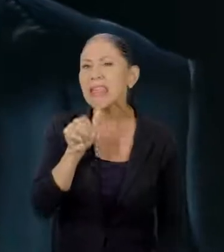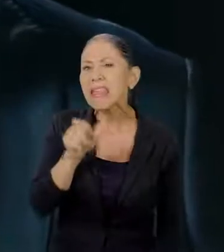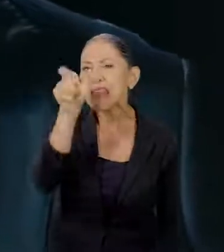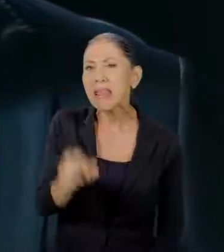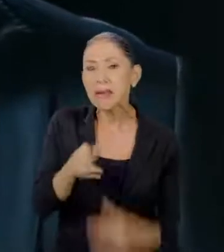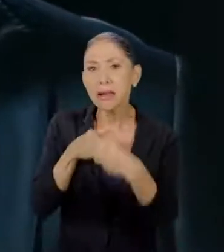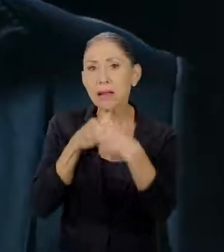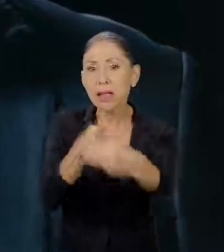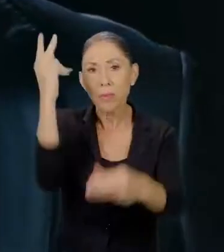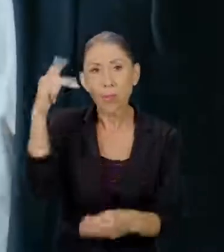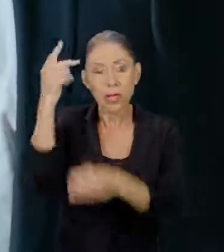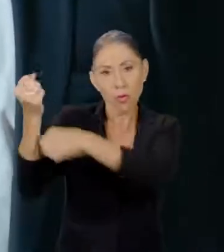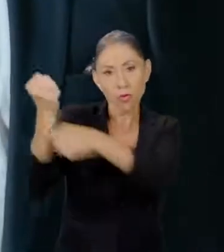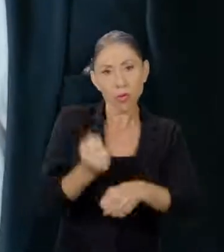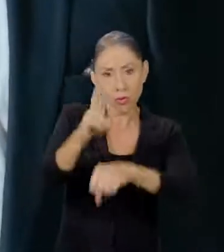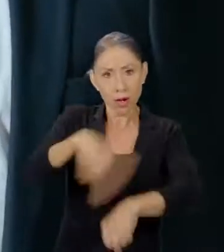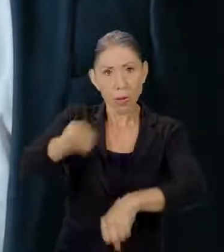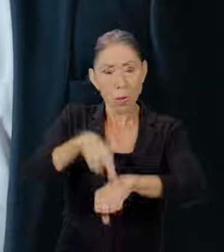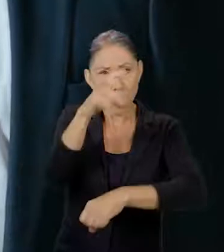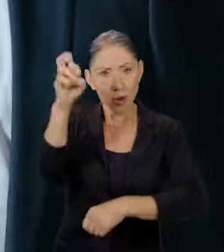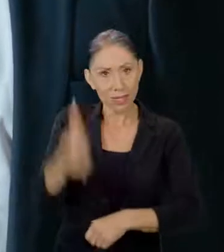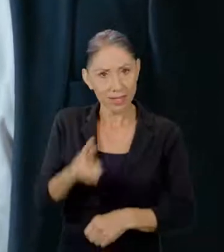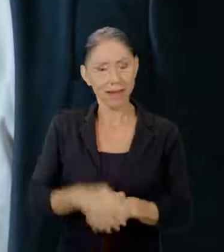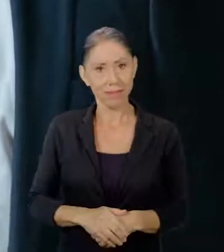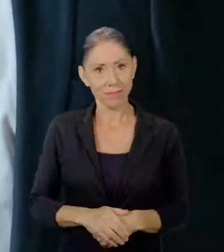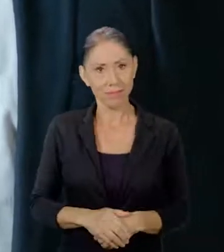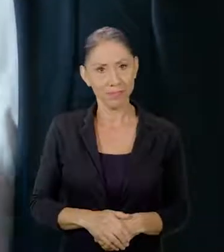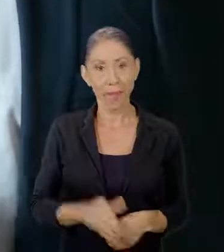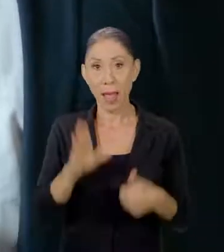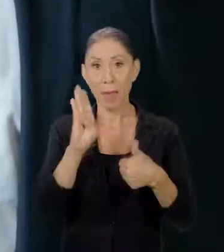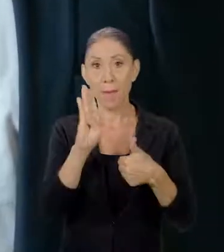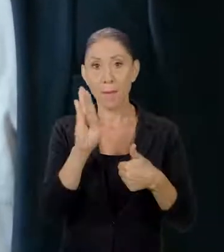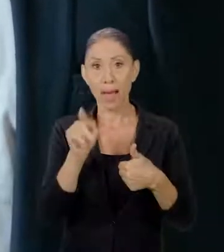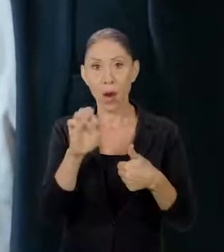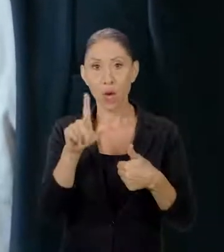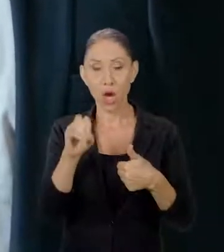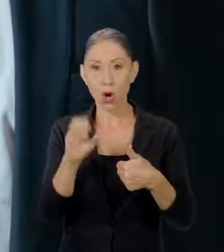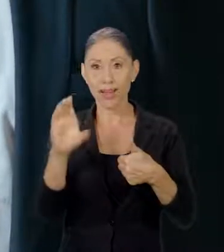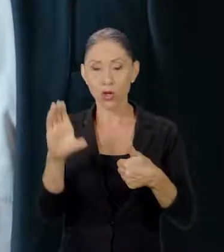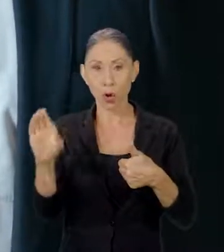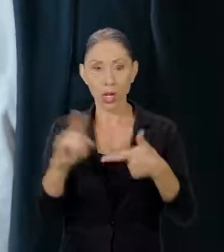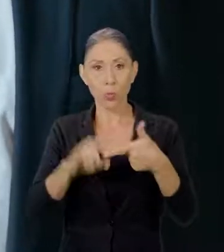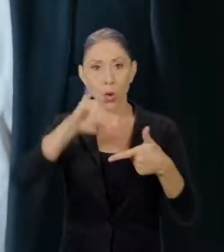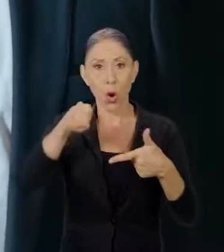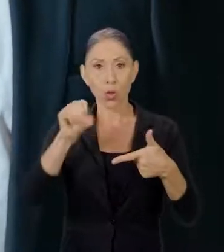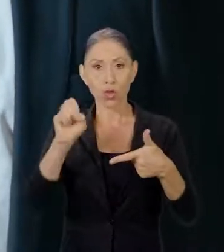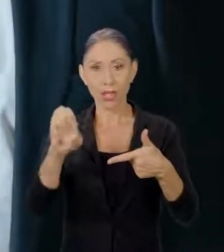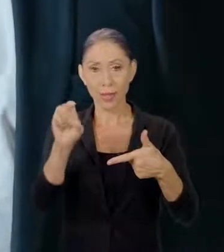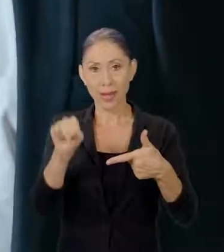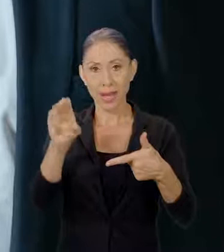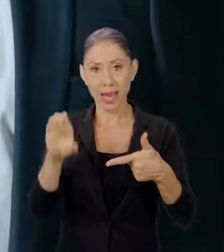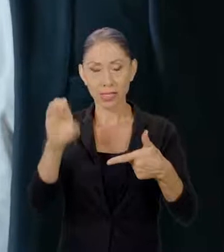fue el líder político que fundó la República de Costa Rica? ¿Braulio Carrillo Colina? ¿José María